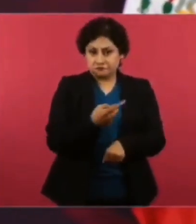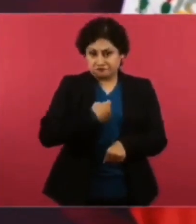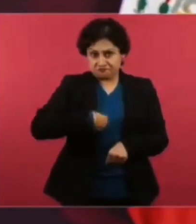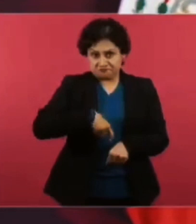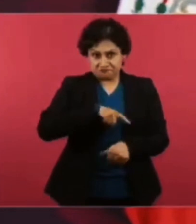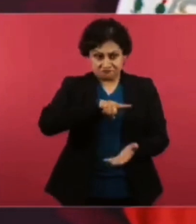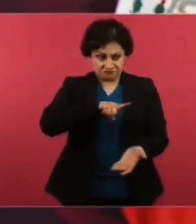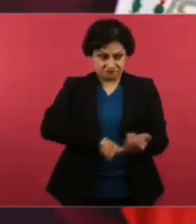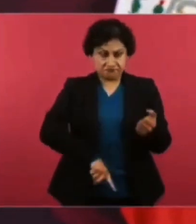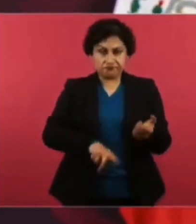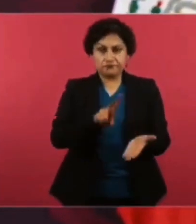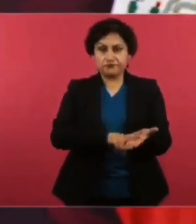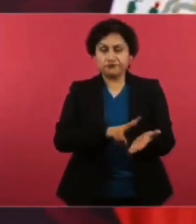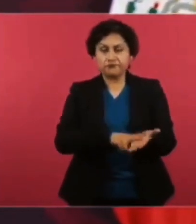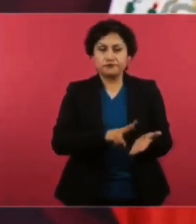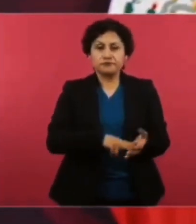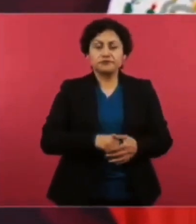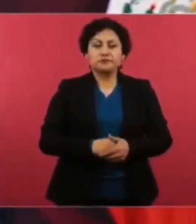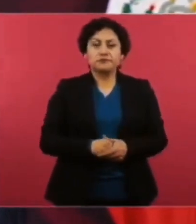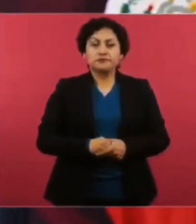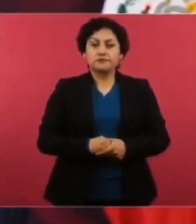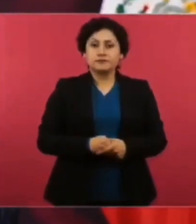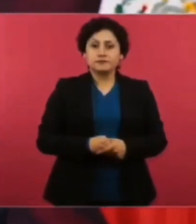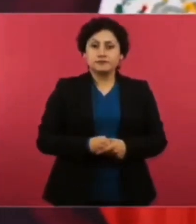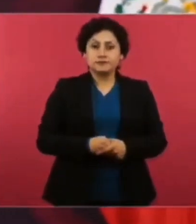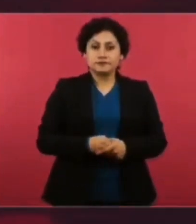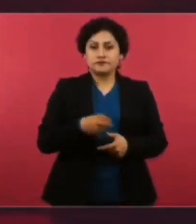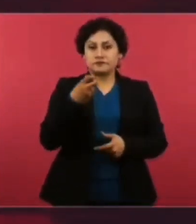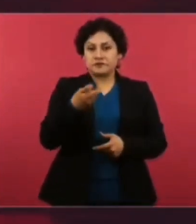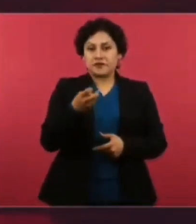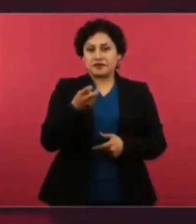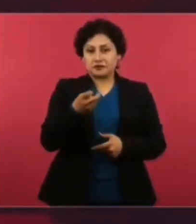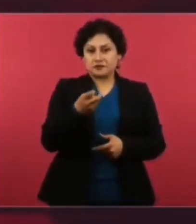Eso es ser de izquierda.